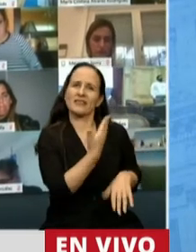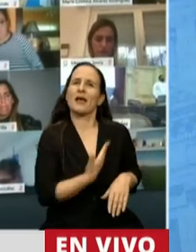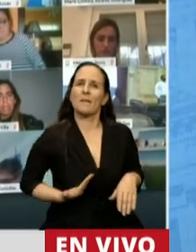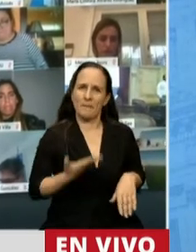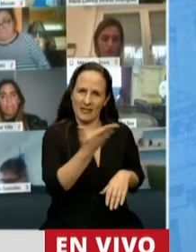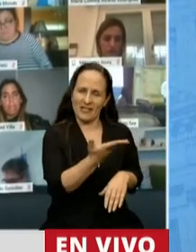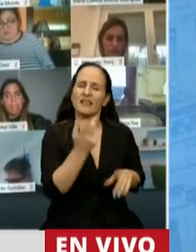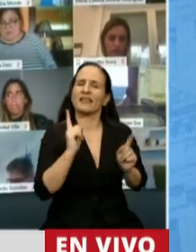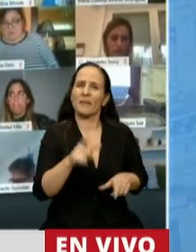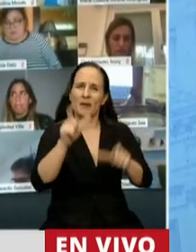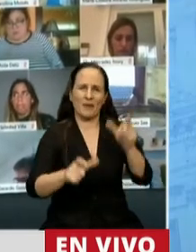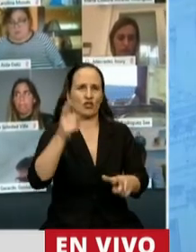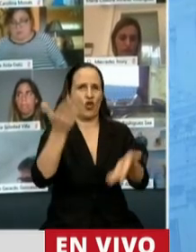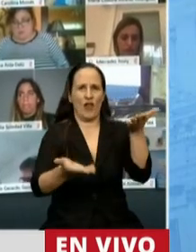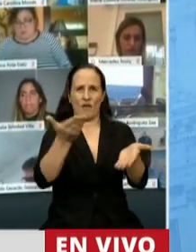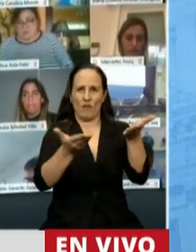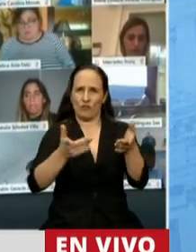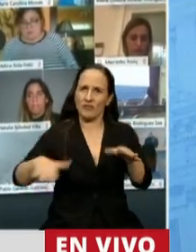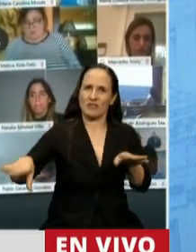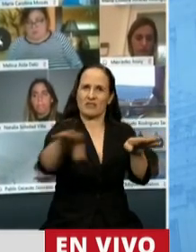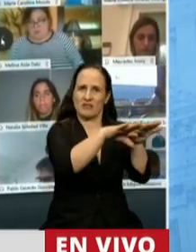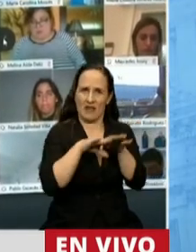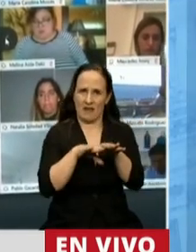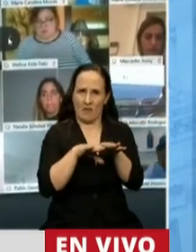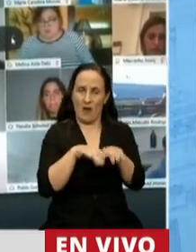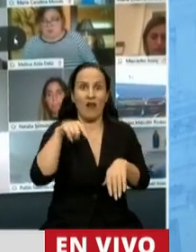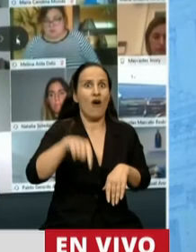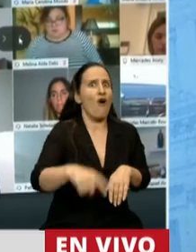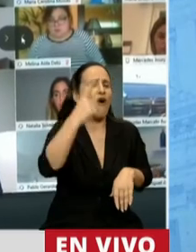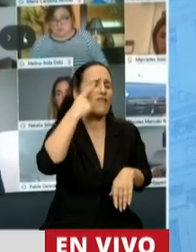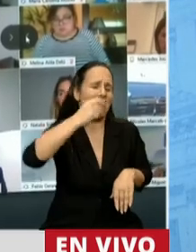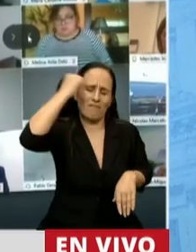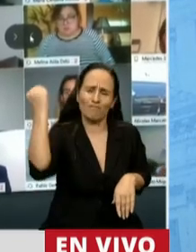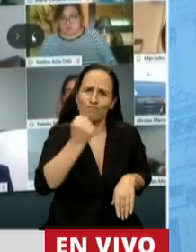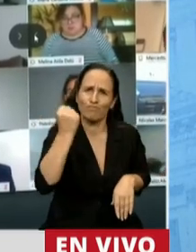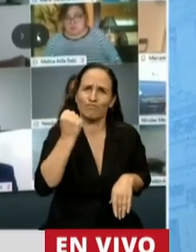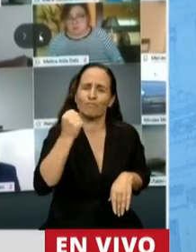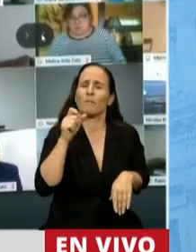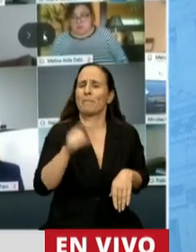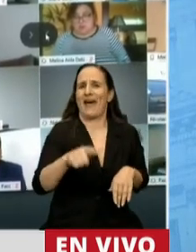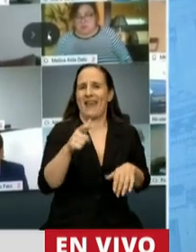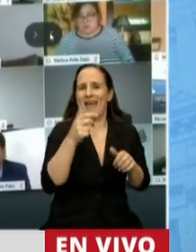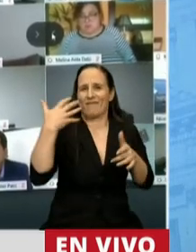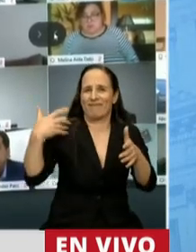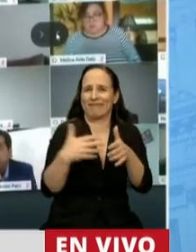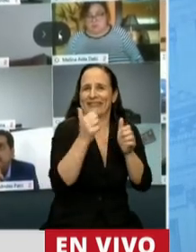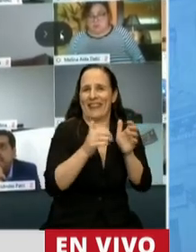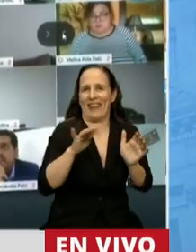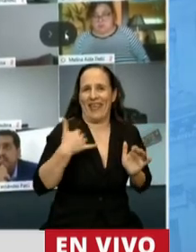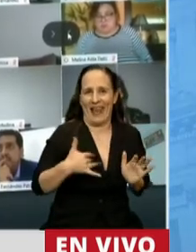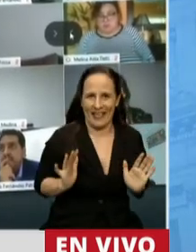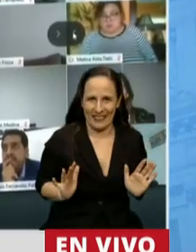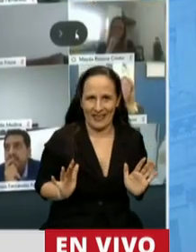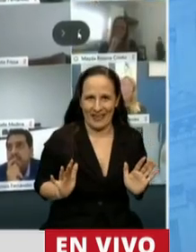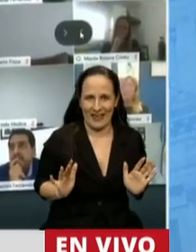justicia social. Es un día muy positivo para la historia argentina, muy positivo. En este caso,